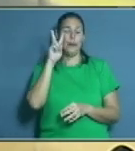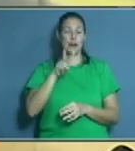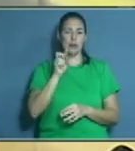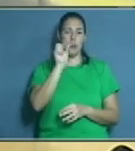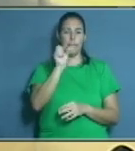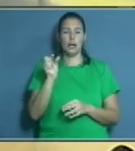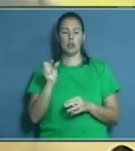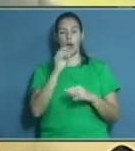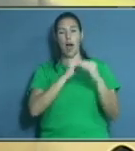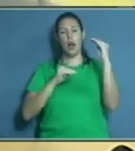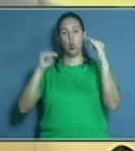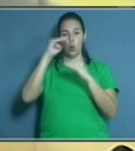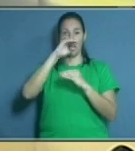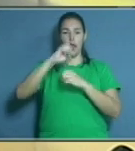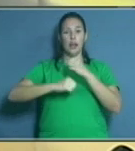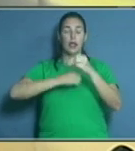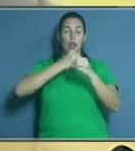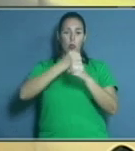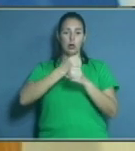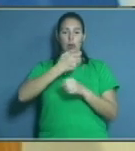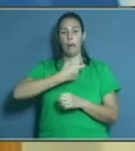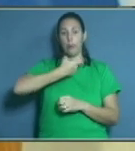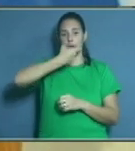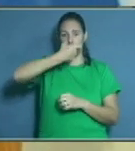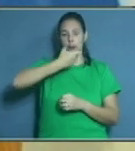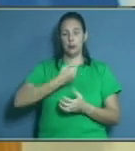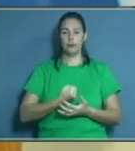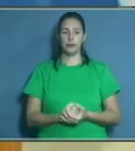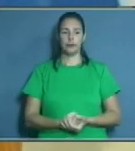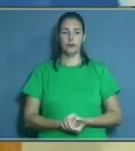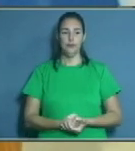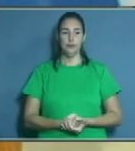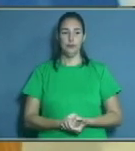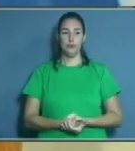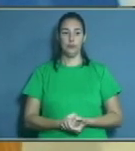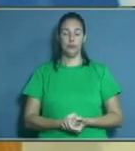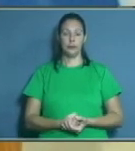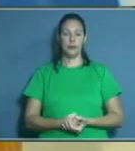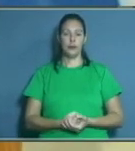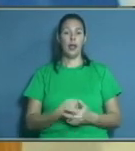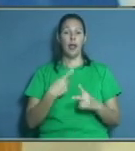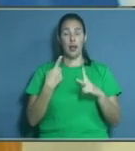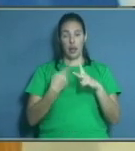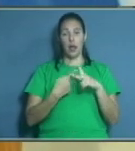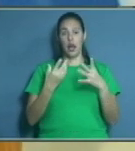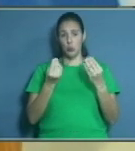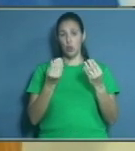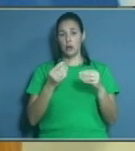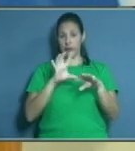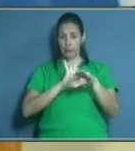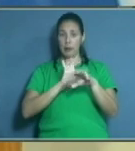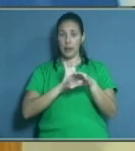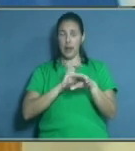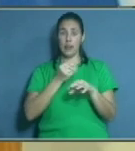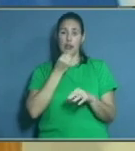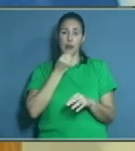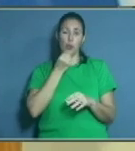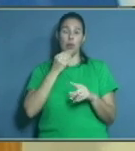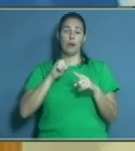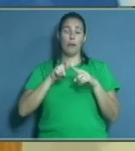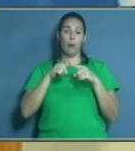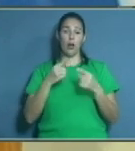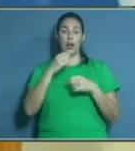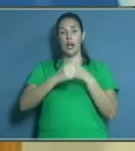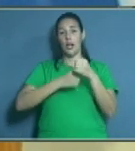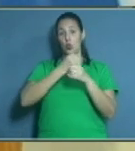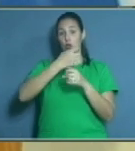ores que usan prótesis dentales? Hay muchas afecciones bucales que pueden ser causadas por la prótesis dental. La prótesis dental en